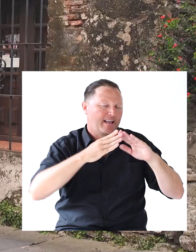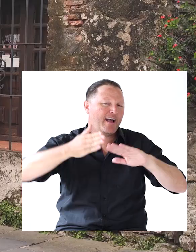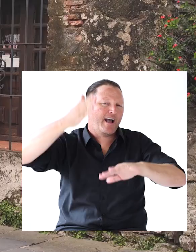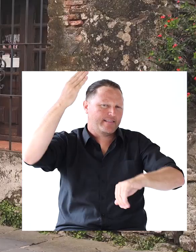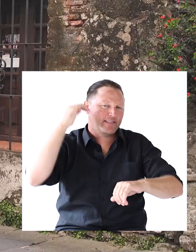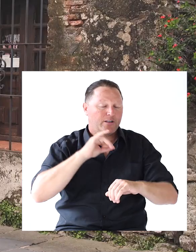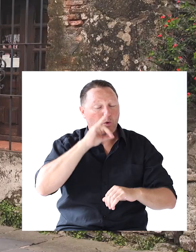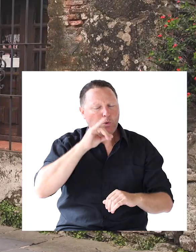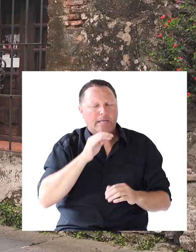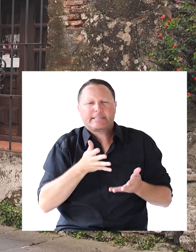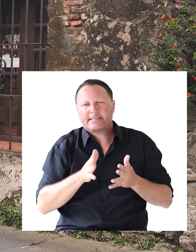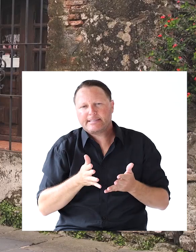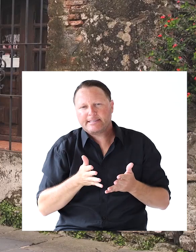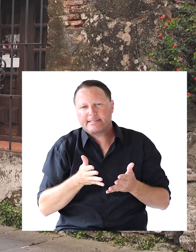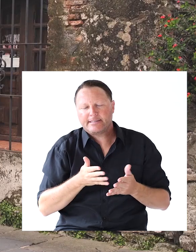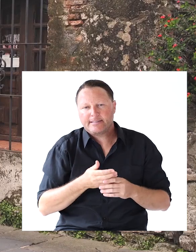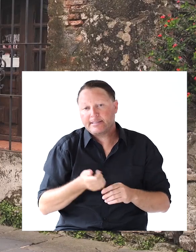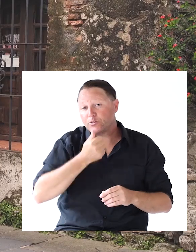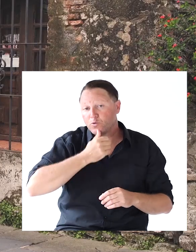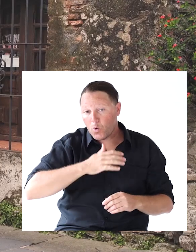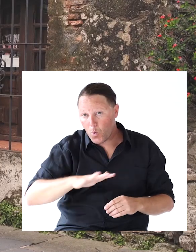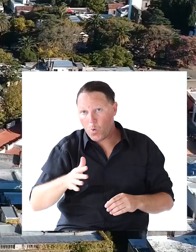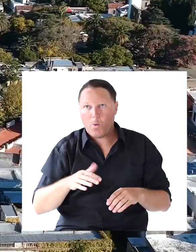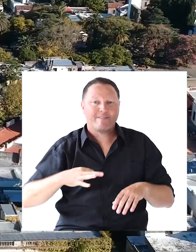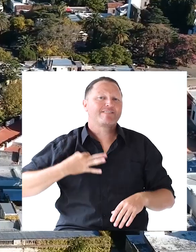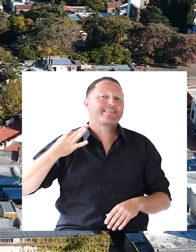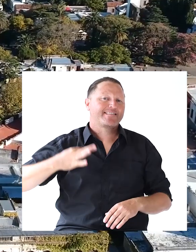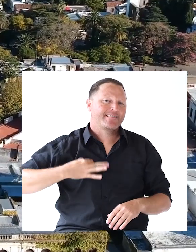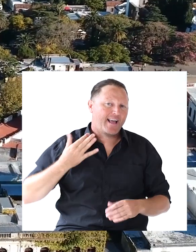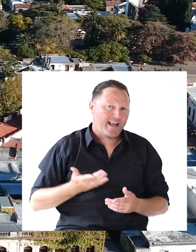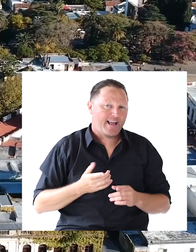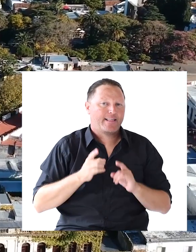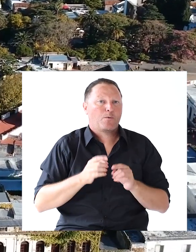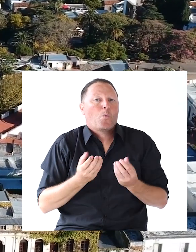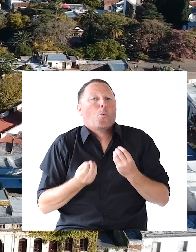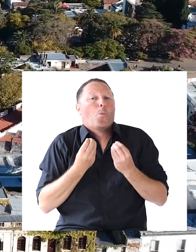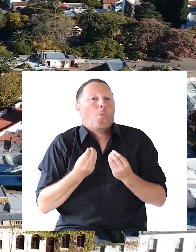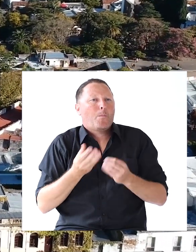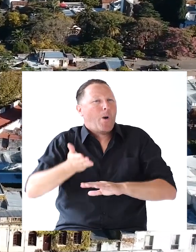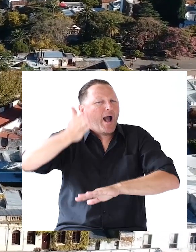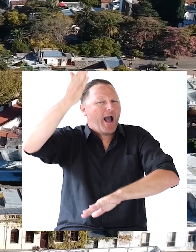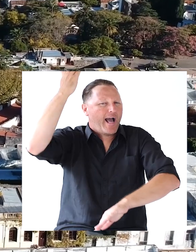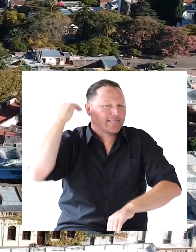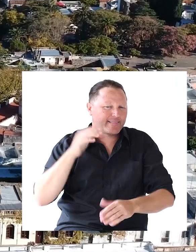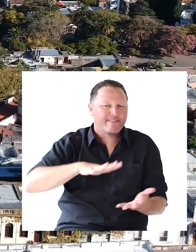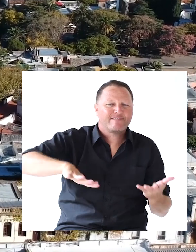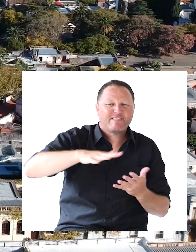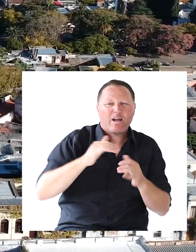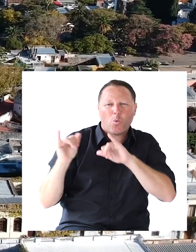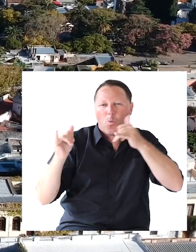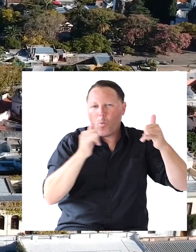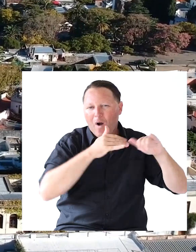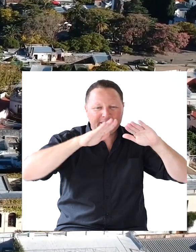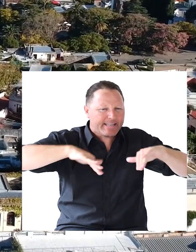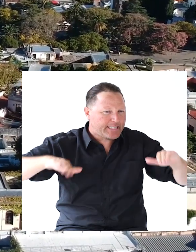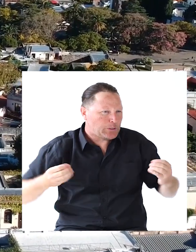Que nos va a contar ¿Qué? Nos van a contar Historias De vida Historias De cómo Era este barrio A qué jugaban